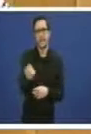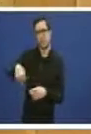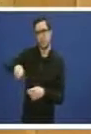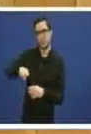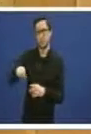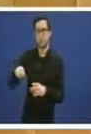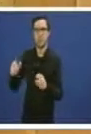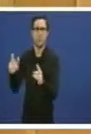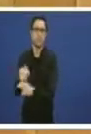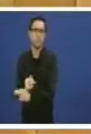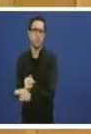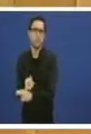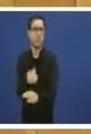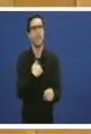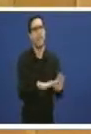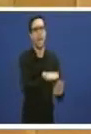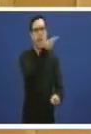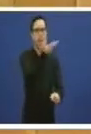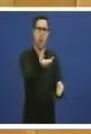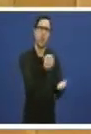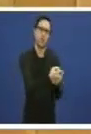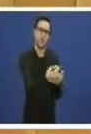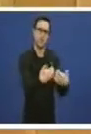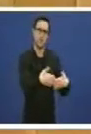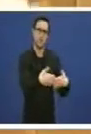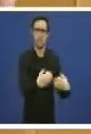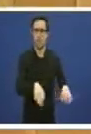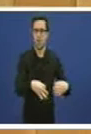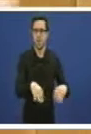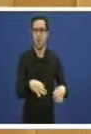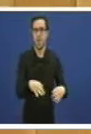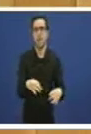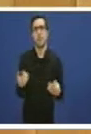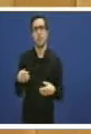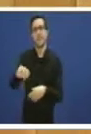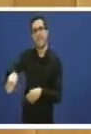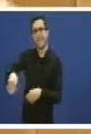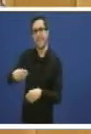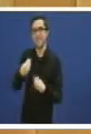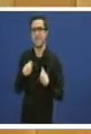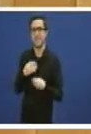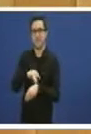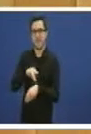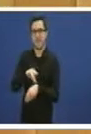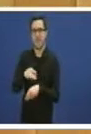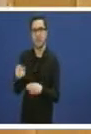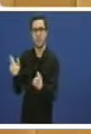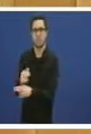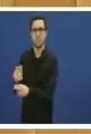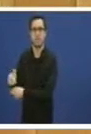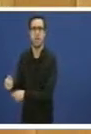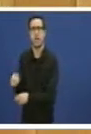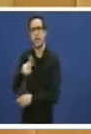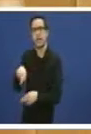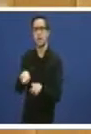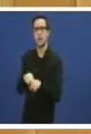Están claras a estas alturas algúnas cuestións. A desactivación masiva de tarxetas foi responsabilidade dos